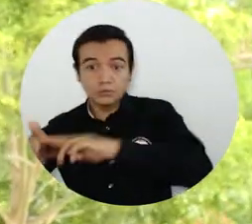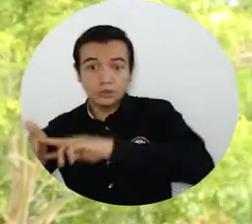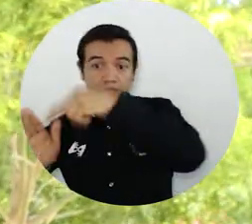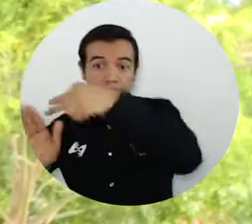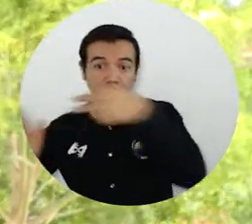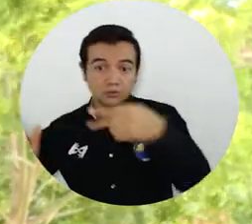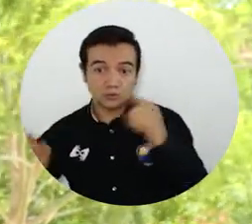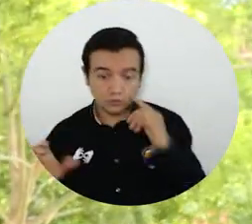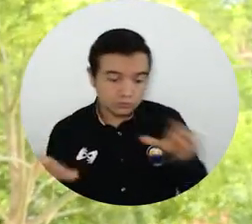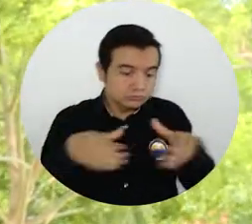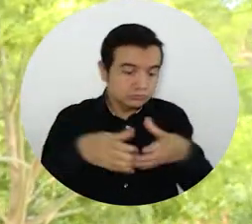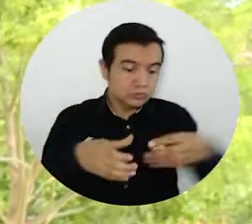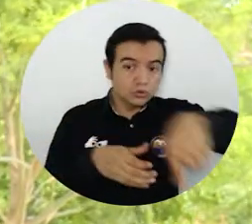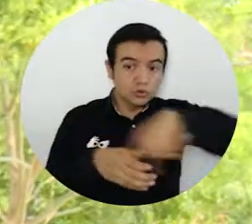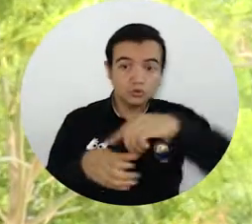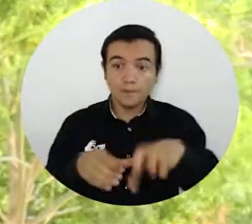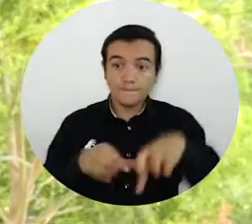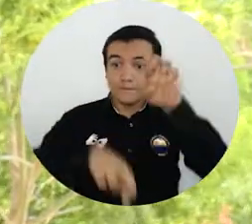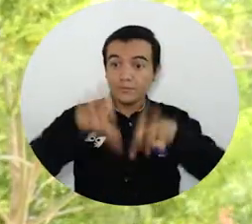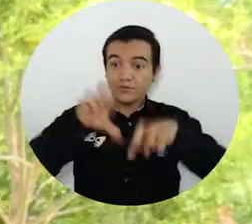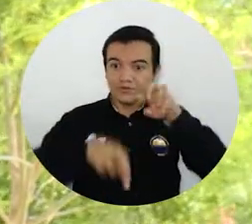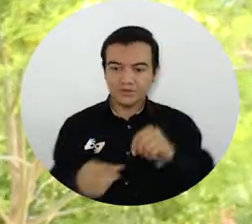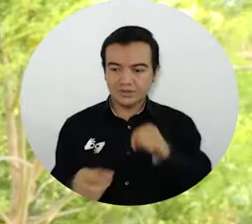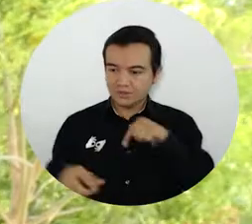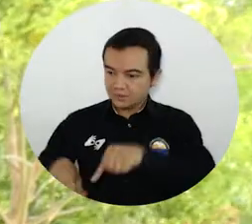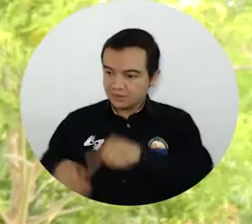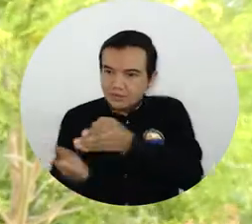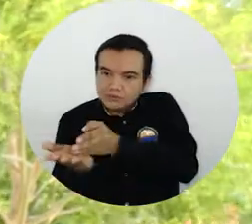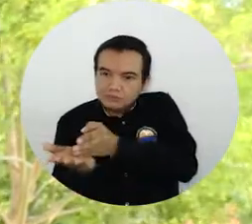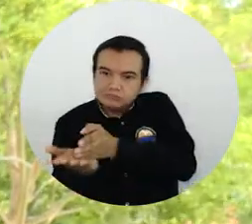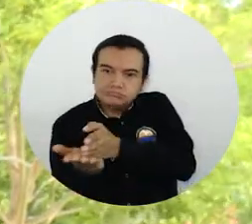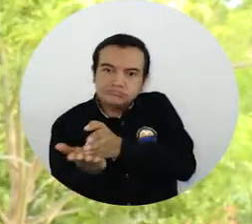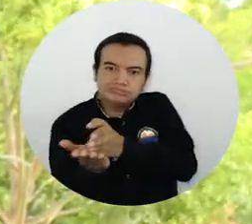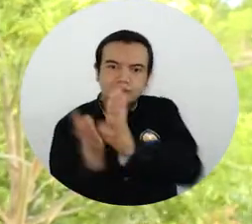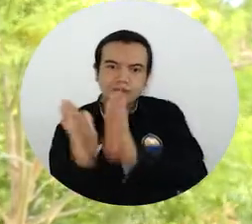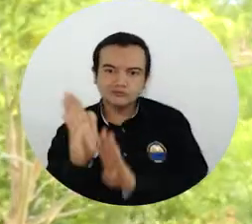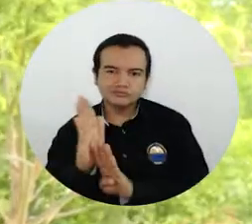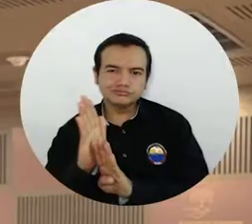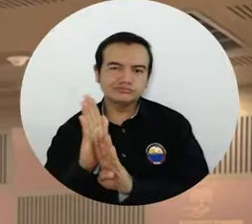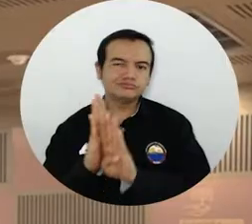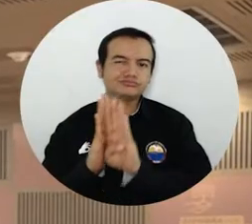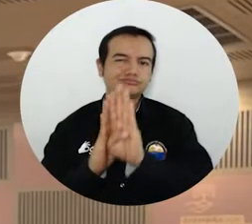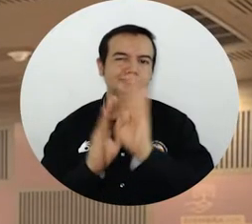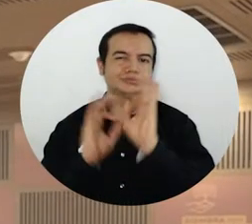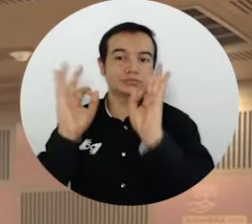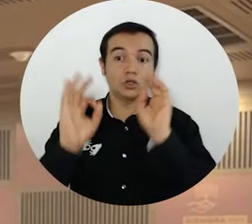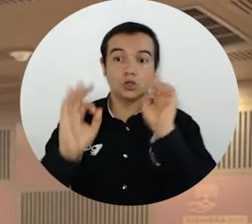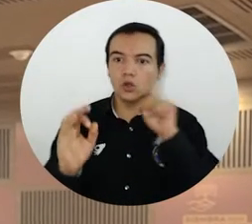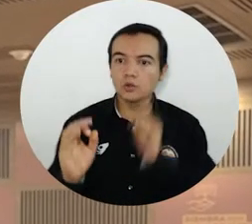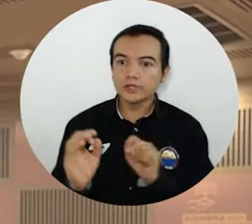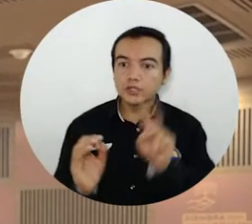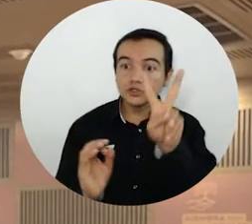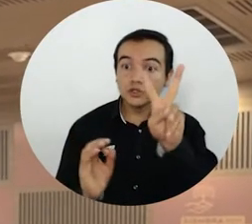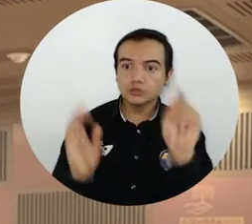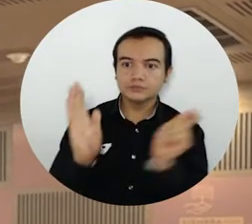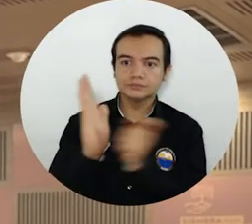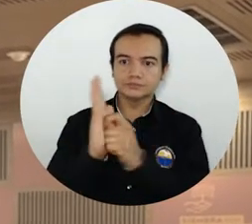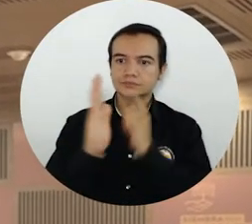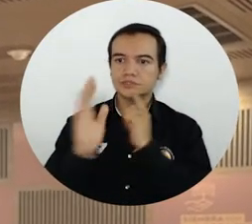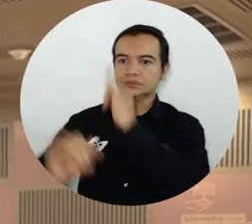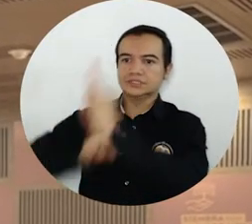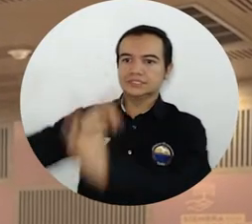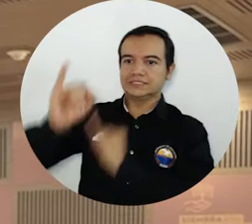y demuestra la senda de calidad en la que se encuentran los programas dado que es la segunda acreditación internacional.